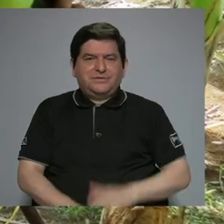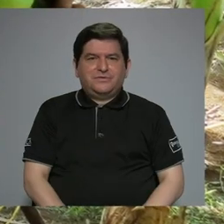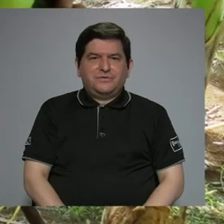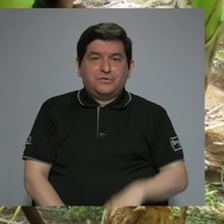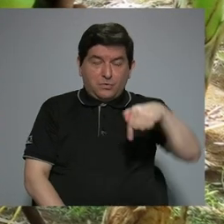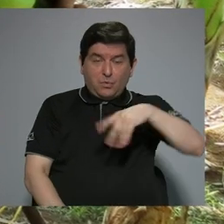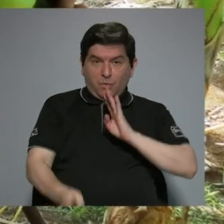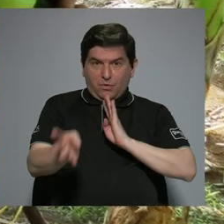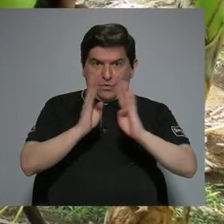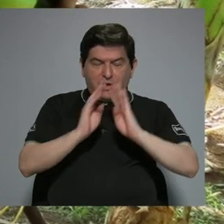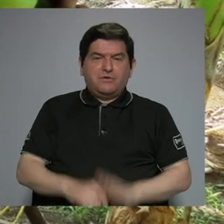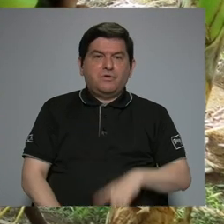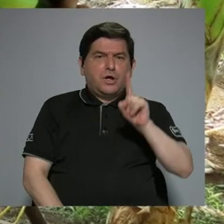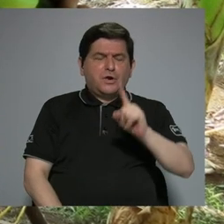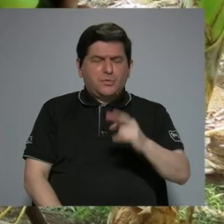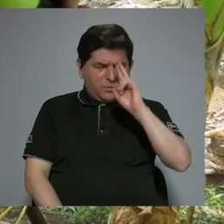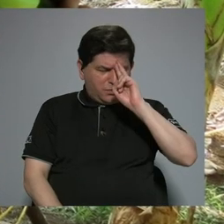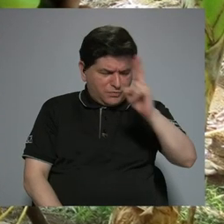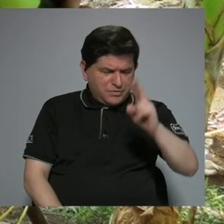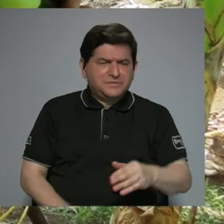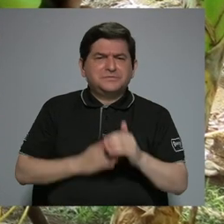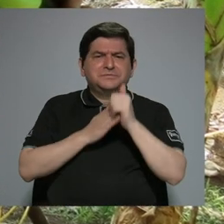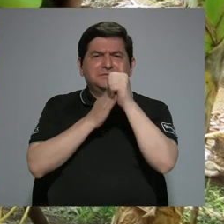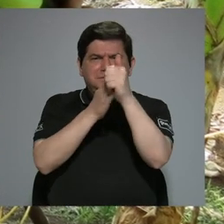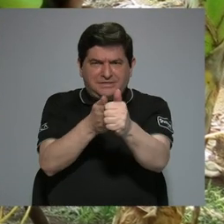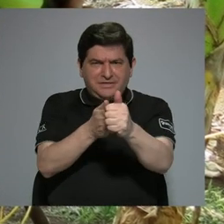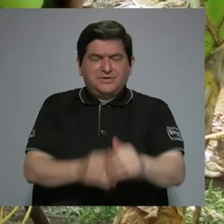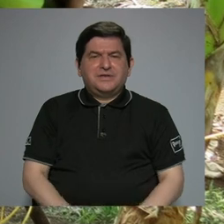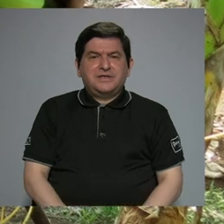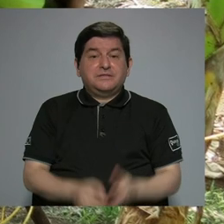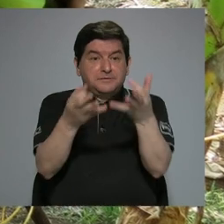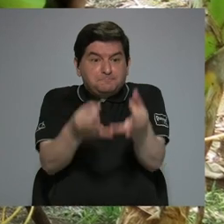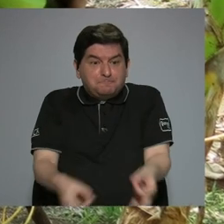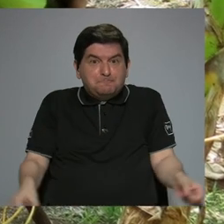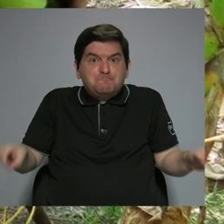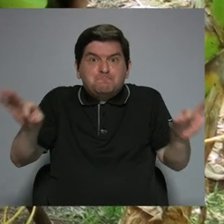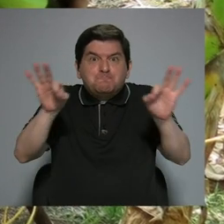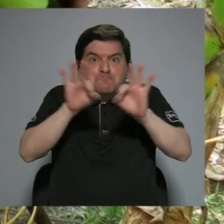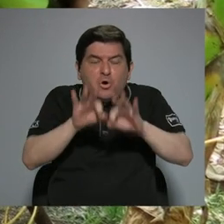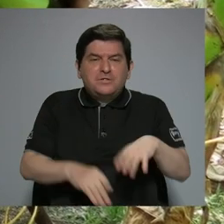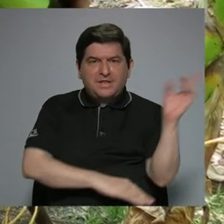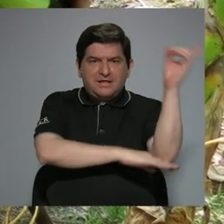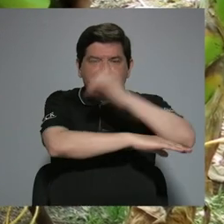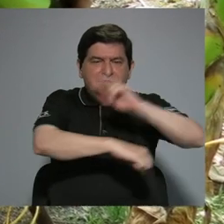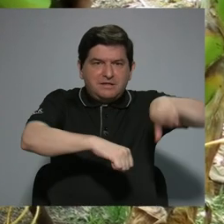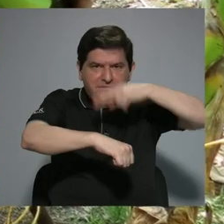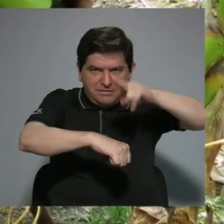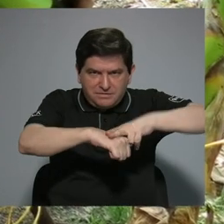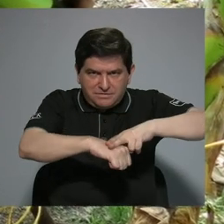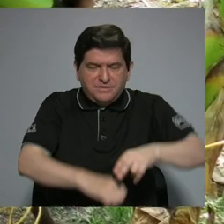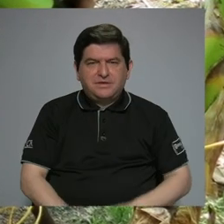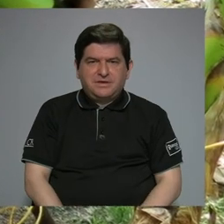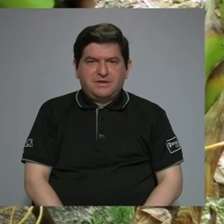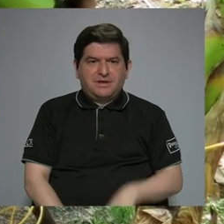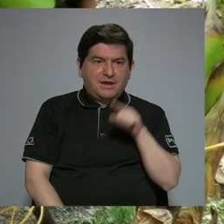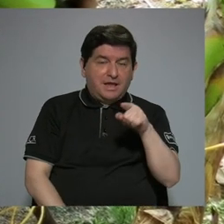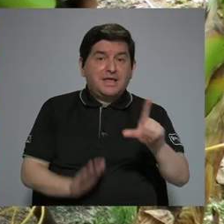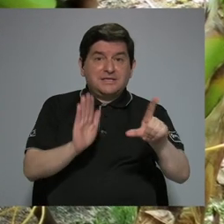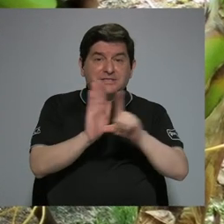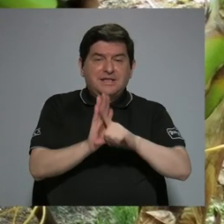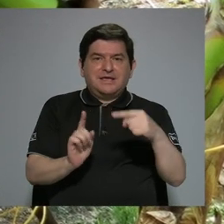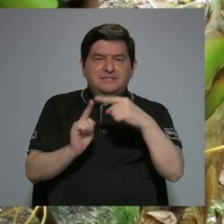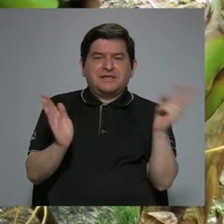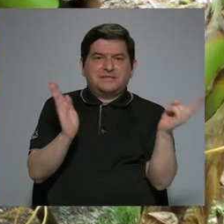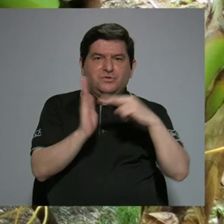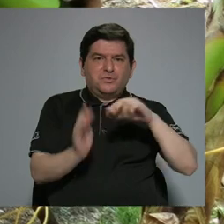Conversaremos con un reconocido dirigente sobre la importancia de este Día Nacional, el cual es ley desde